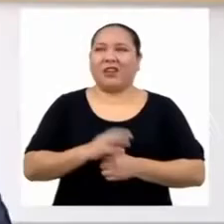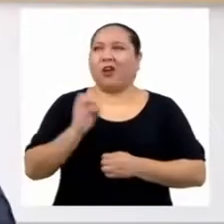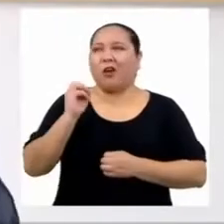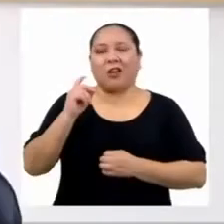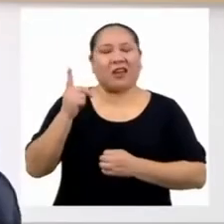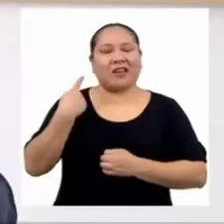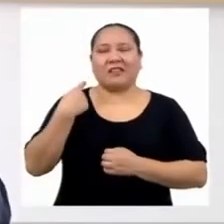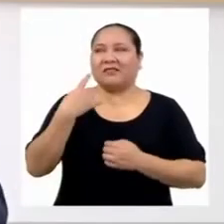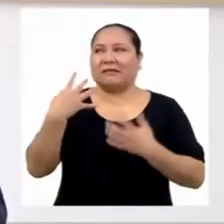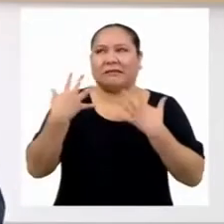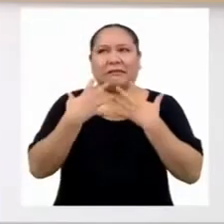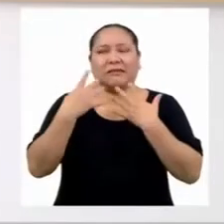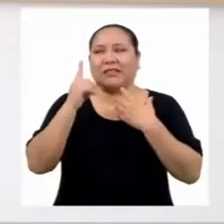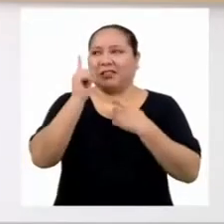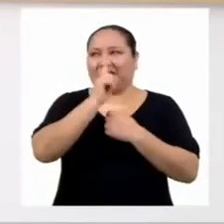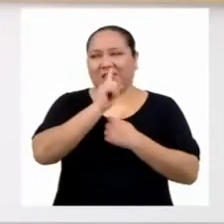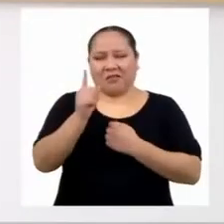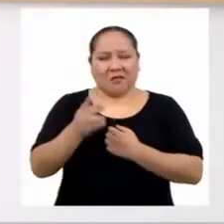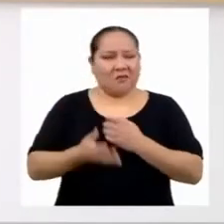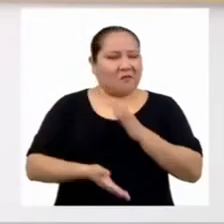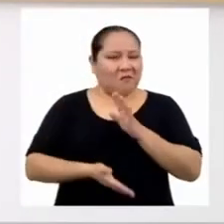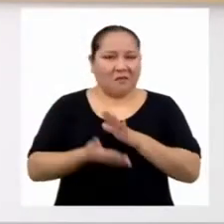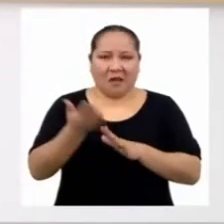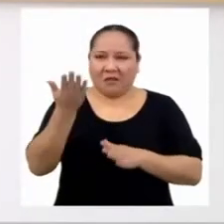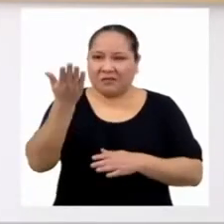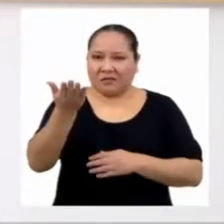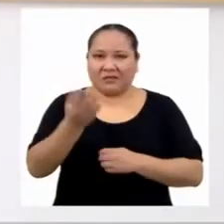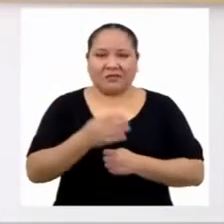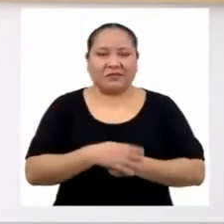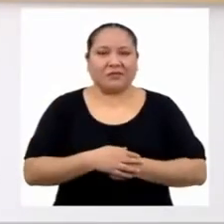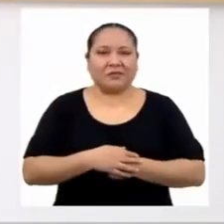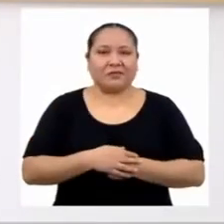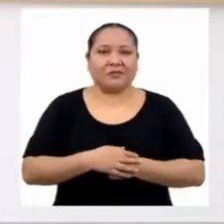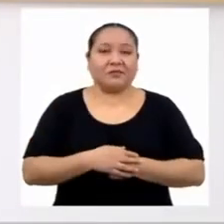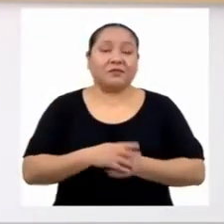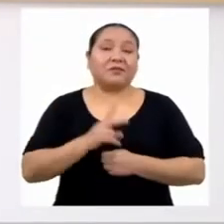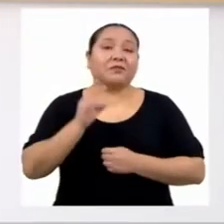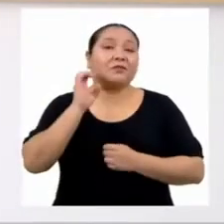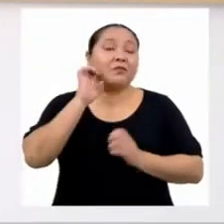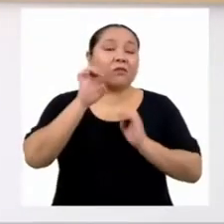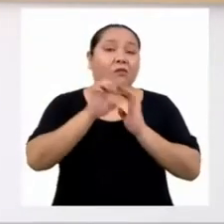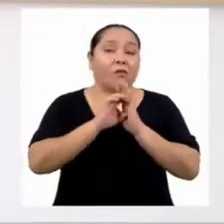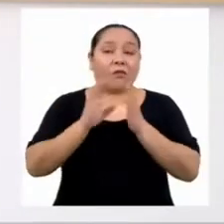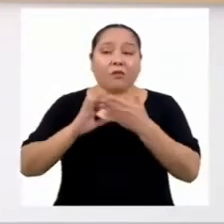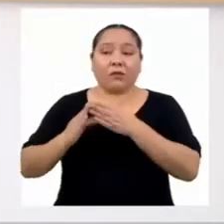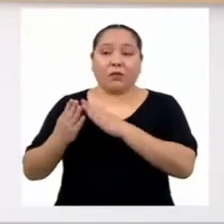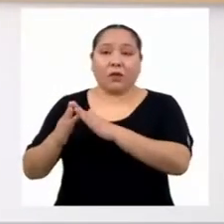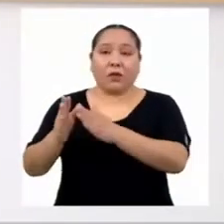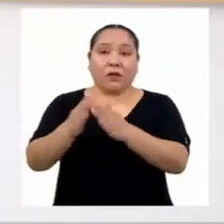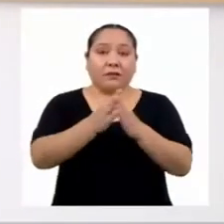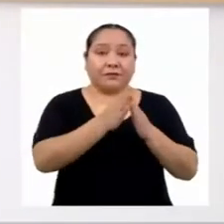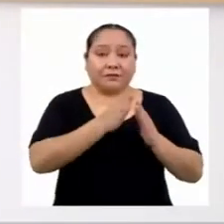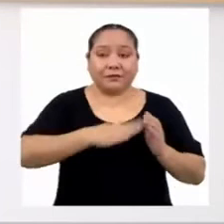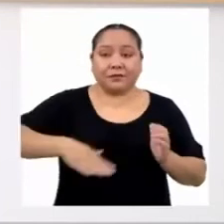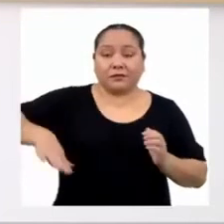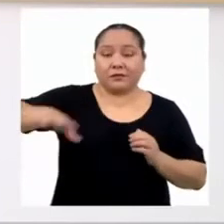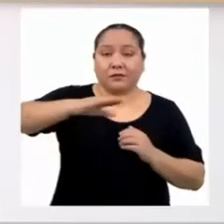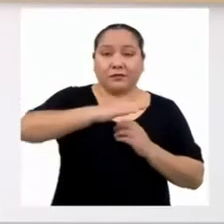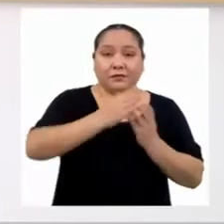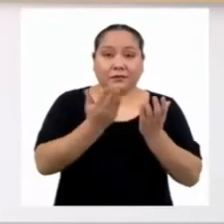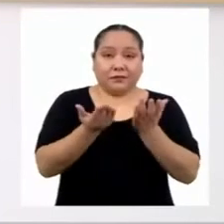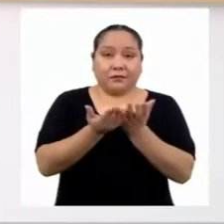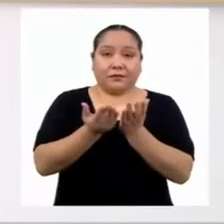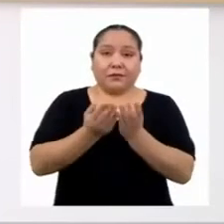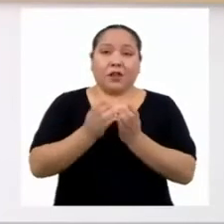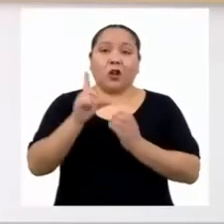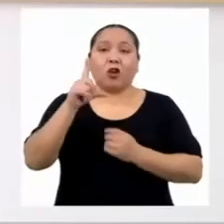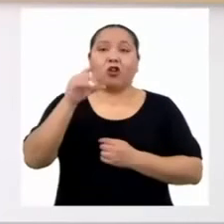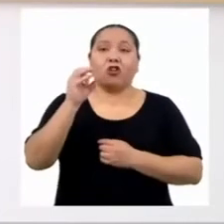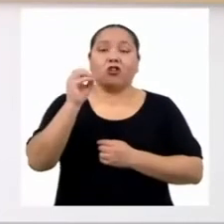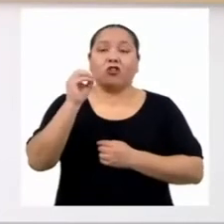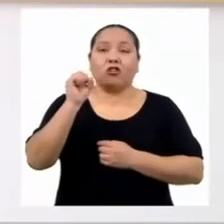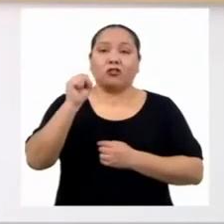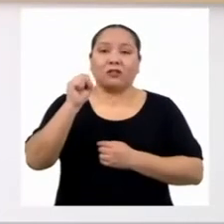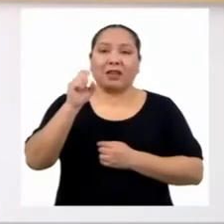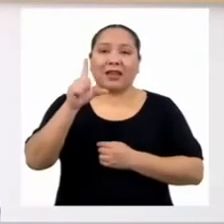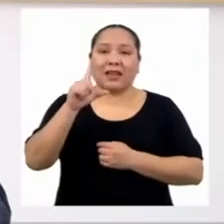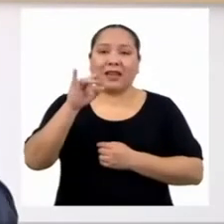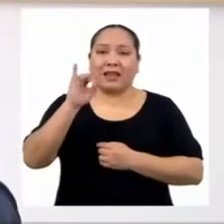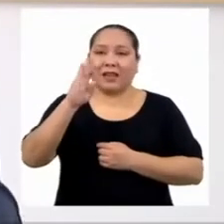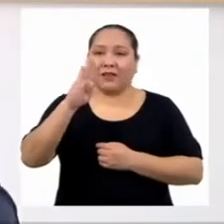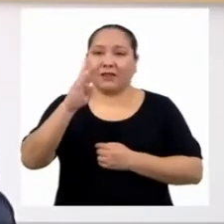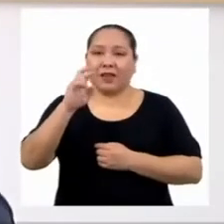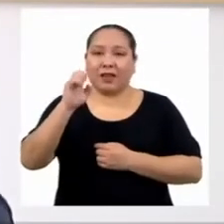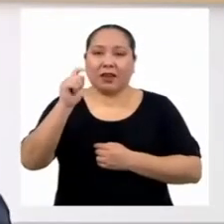con miedo. Te pongo el siguiente ejemplo. Si en la comunidad educativa de la institución educativa Los Libertadores hay 500 personas,